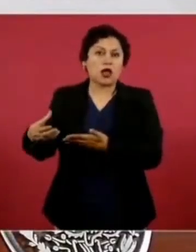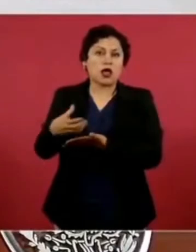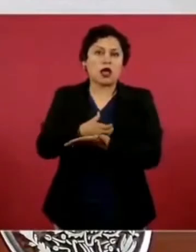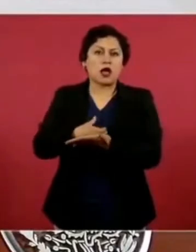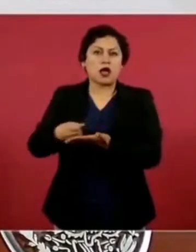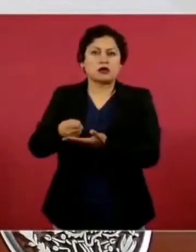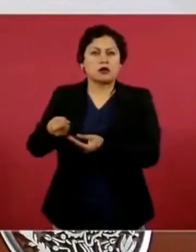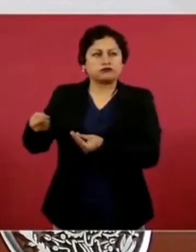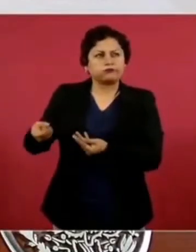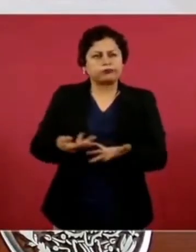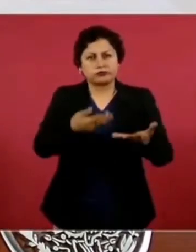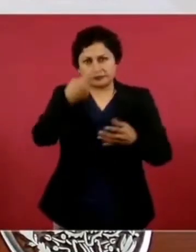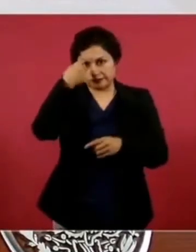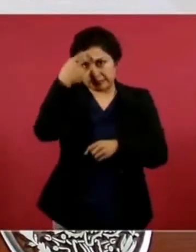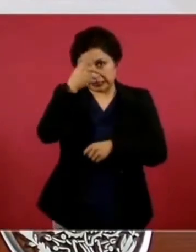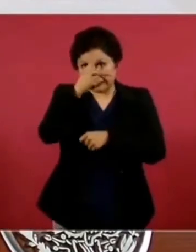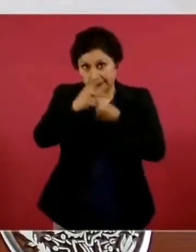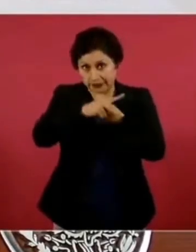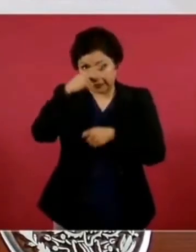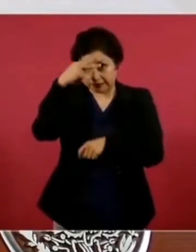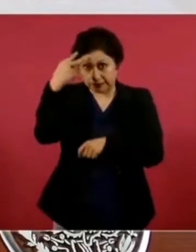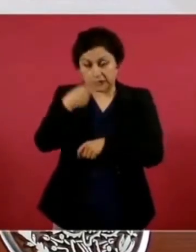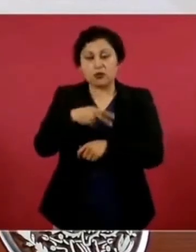Además,